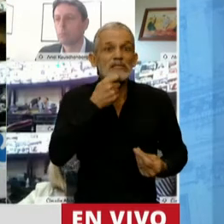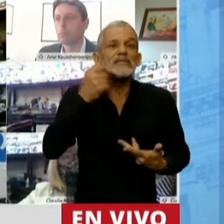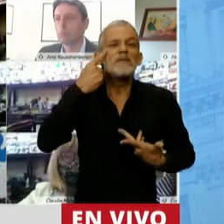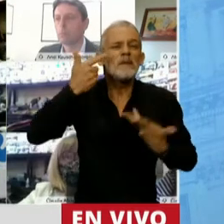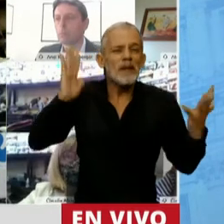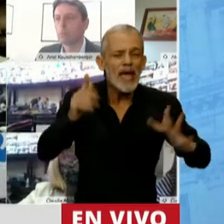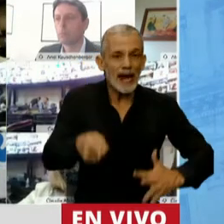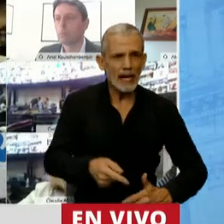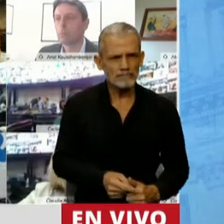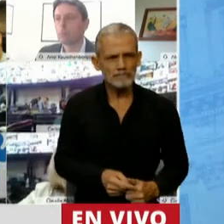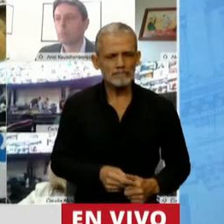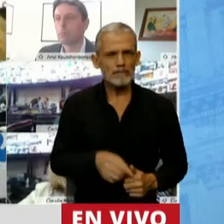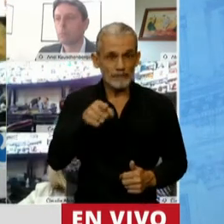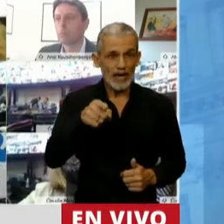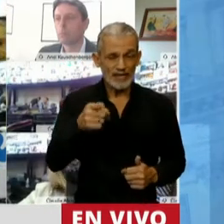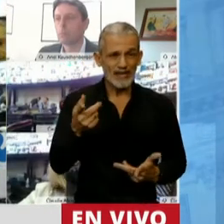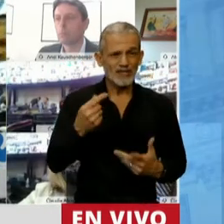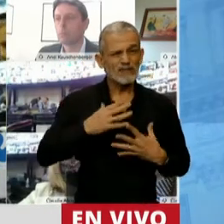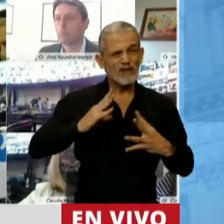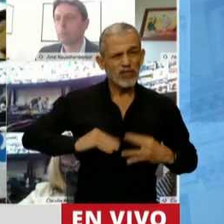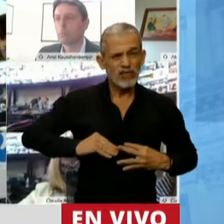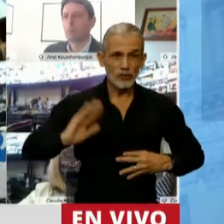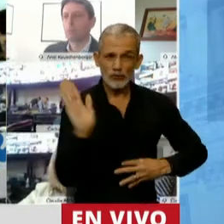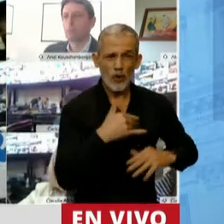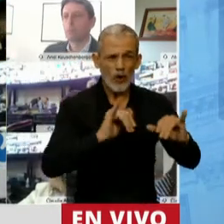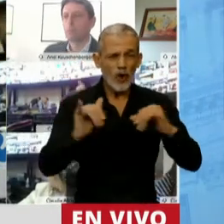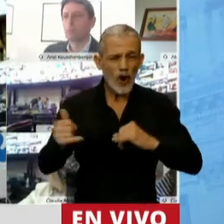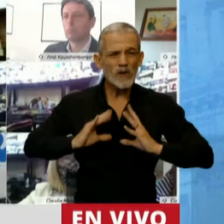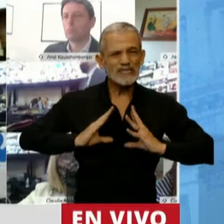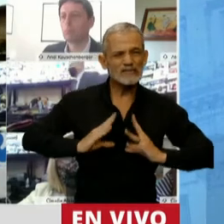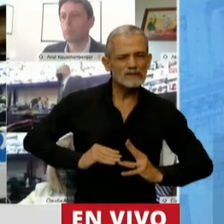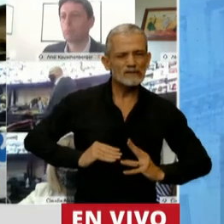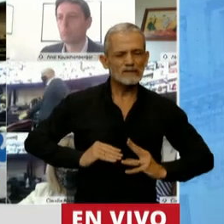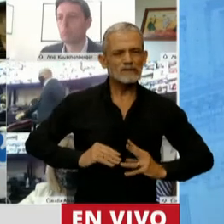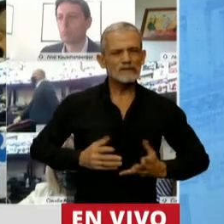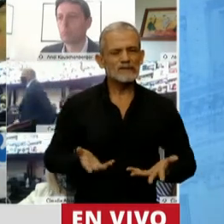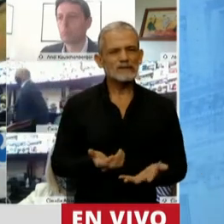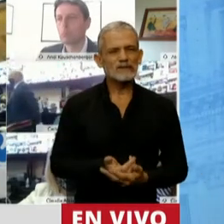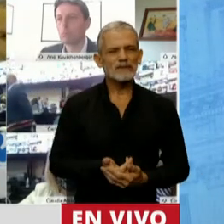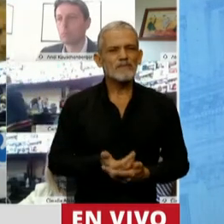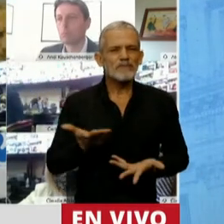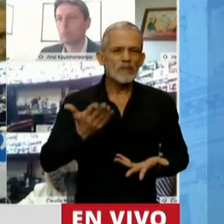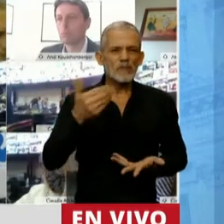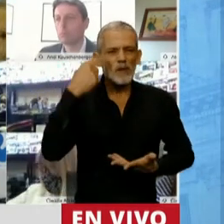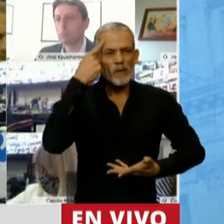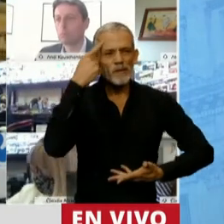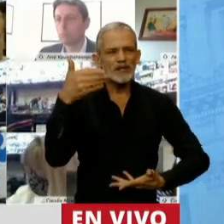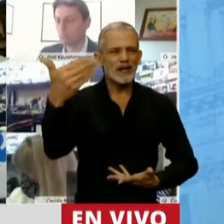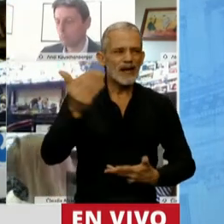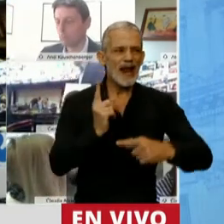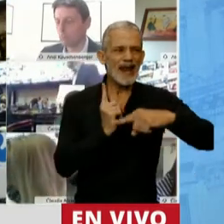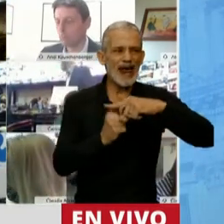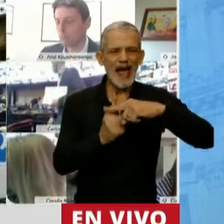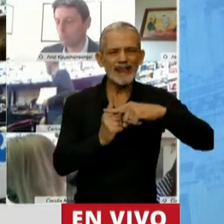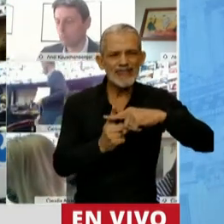vivíamos? Y esa desilusión y ese pesimismo en el futuro que